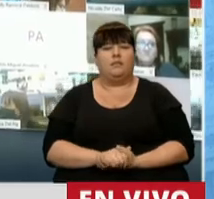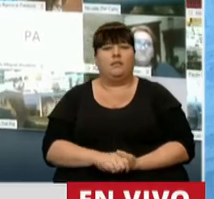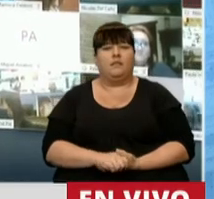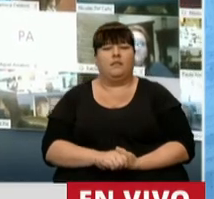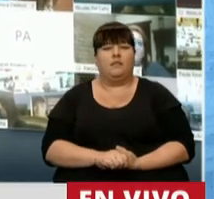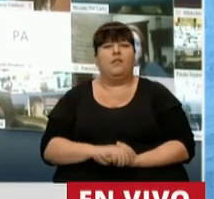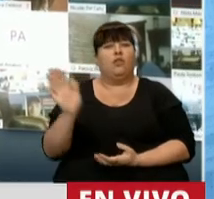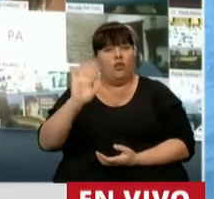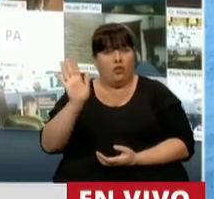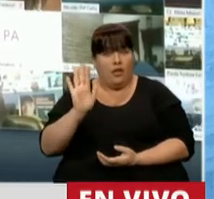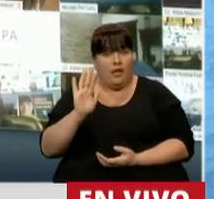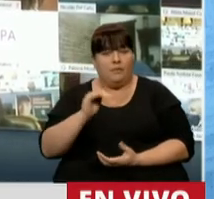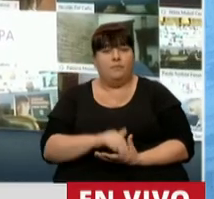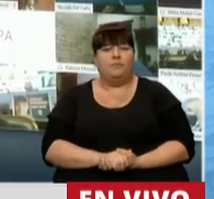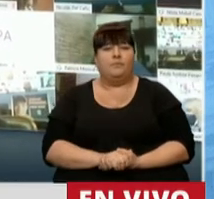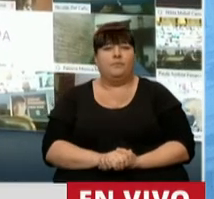Hola.